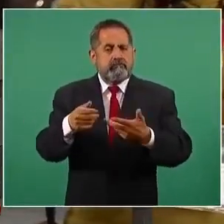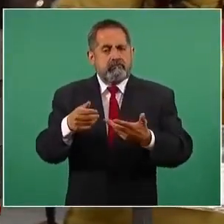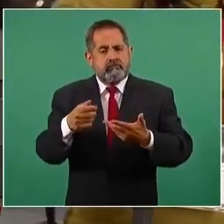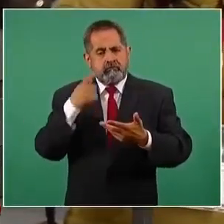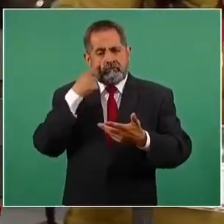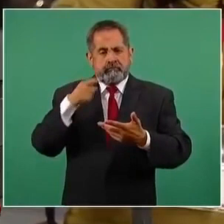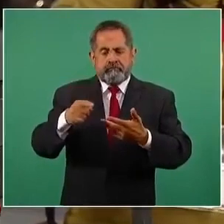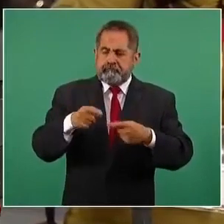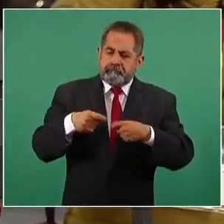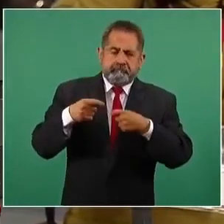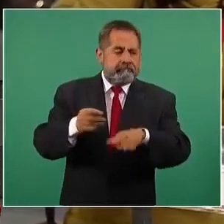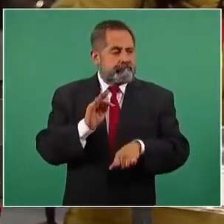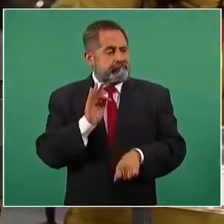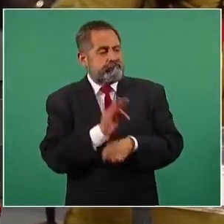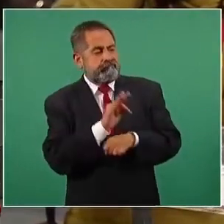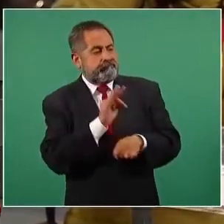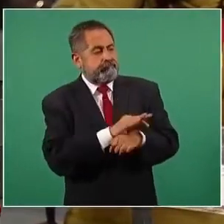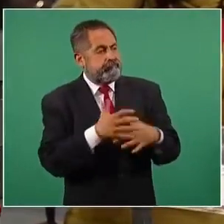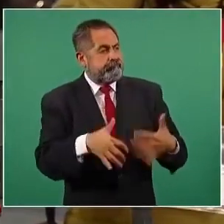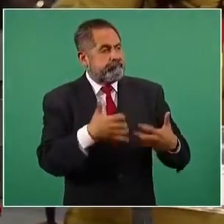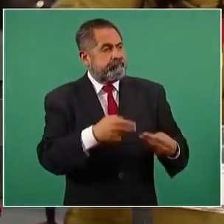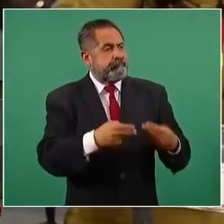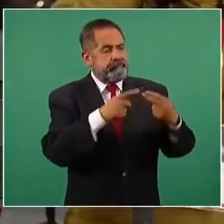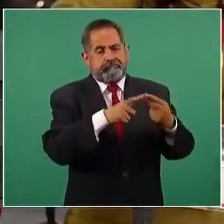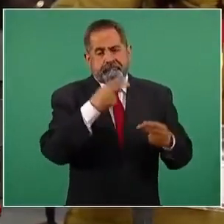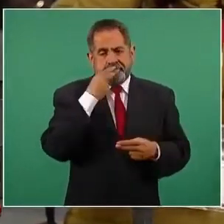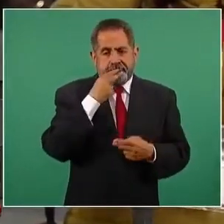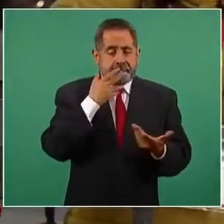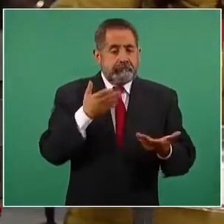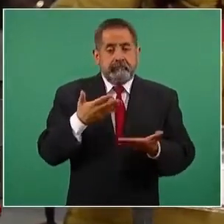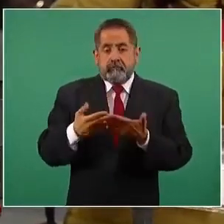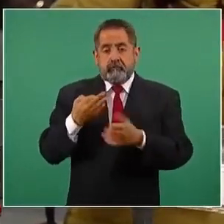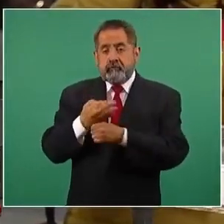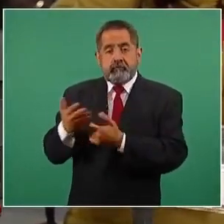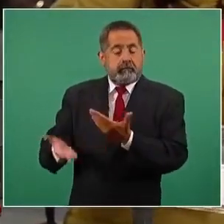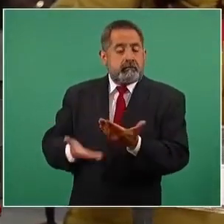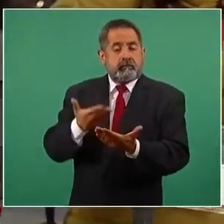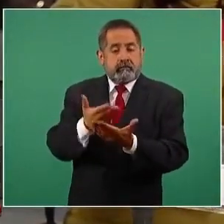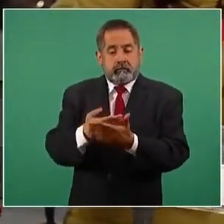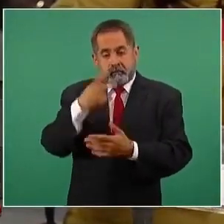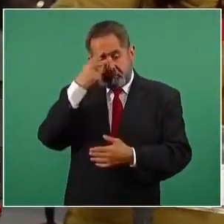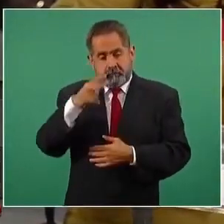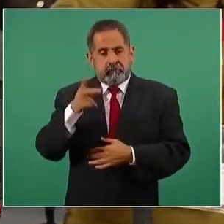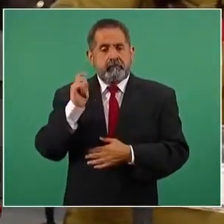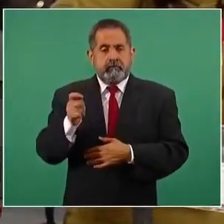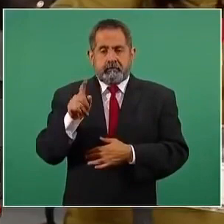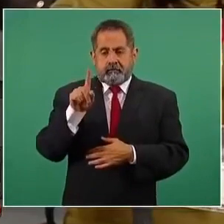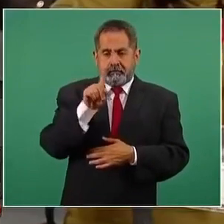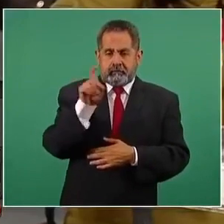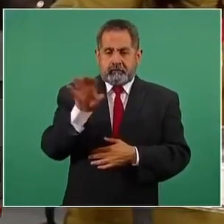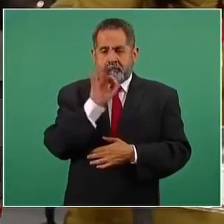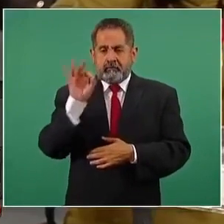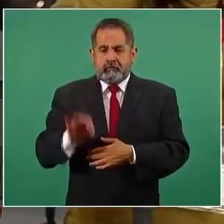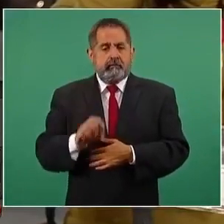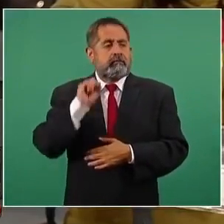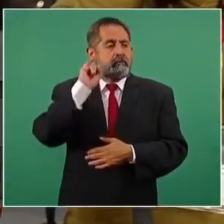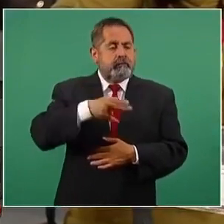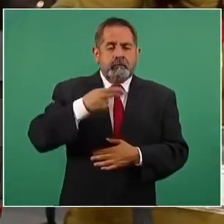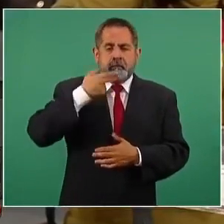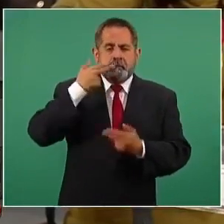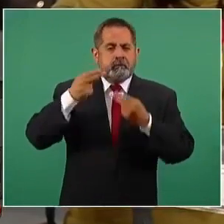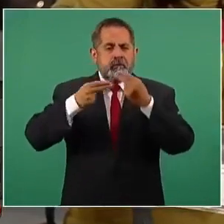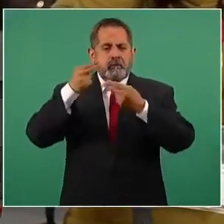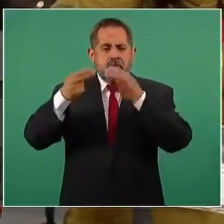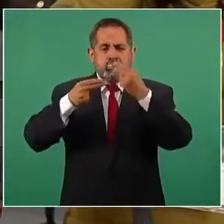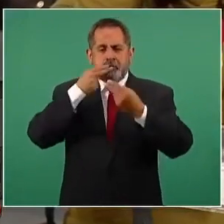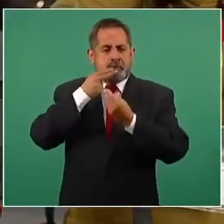industria tabacalera. Hoy existe una propuesta para que México sea 100% libre de humo de tabaco y la prohibición